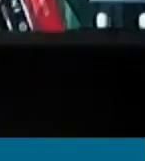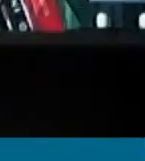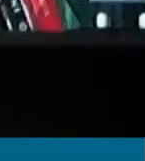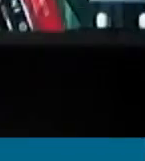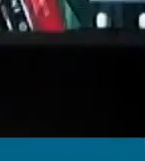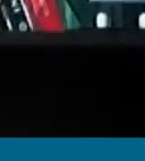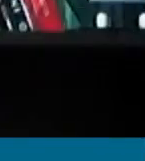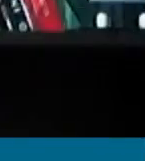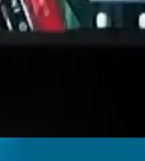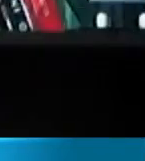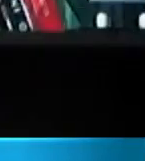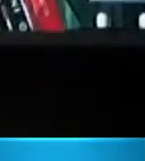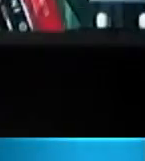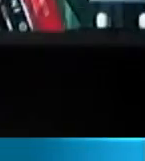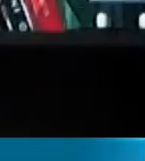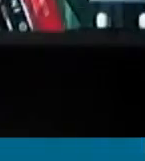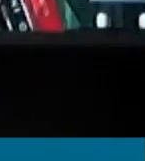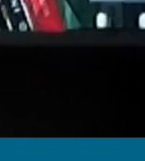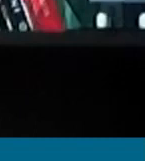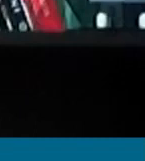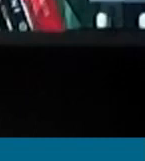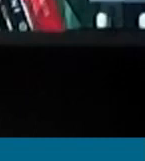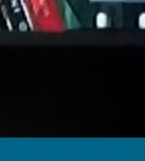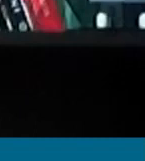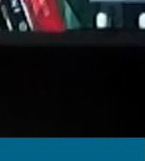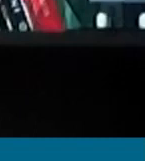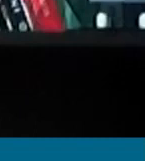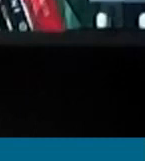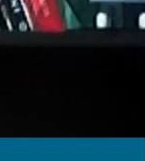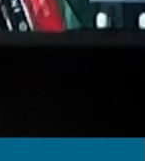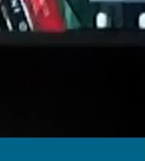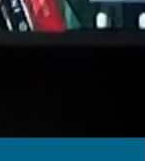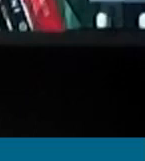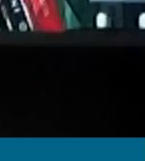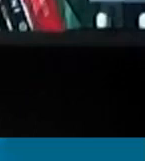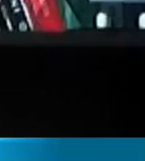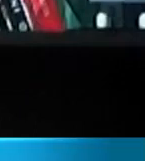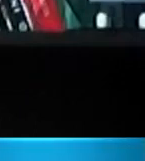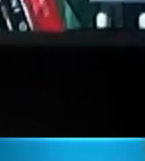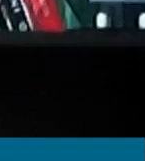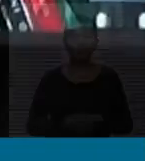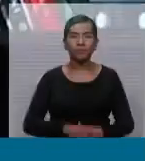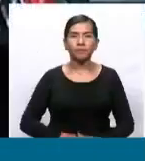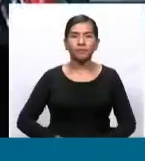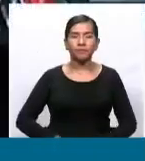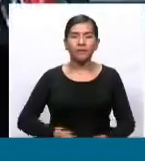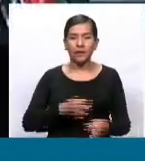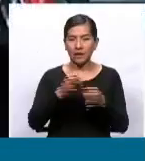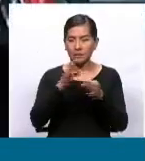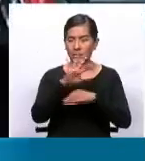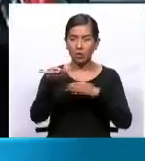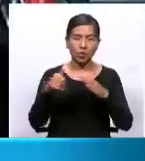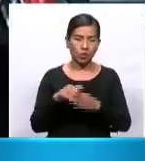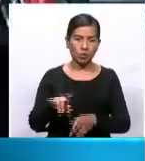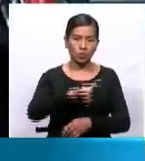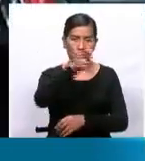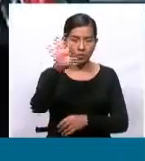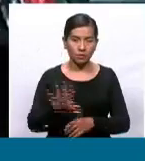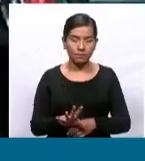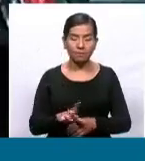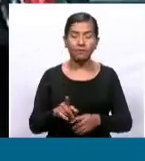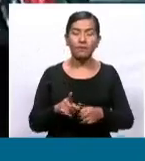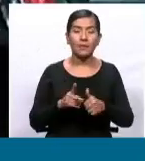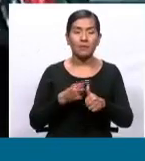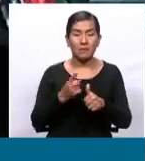saber el tema de educación, el tema de vivienda y lógicamente el número de habitantes que estamos en el territorio nacional. Ese es un primer